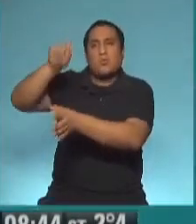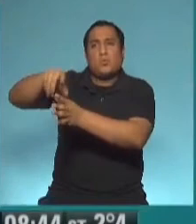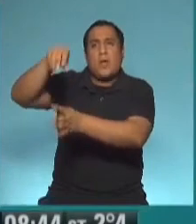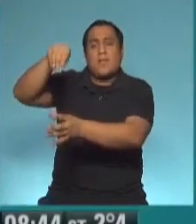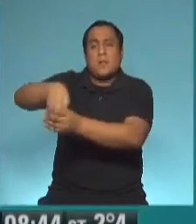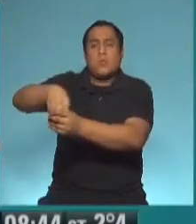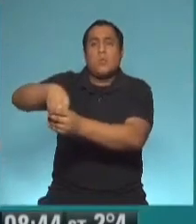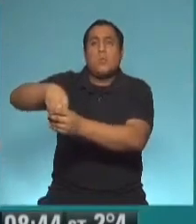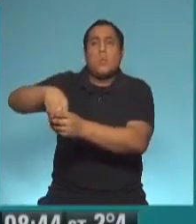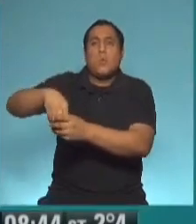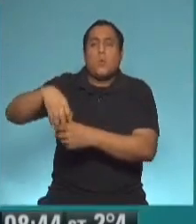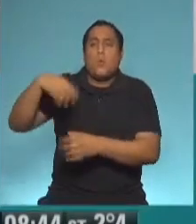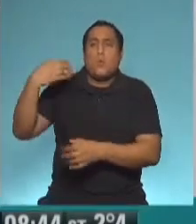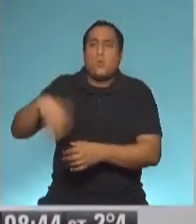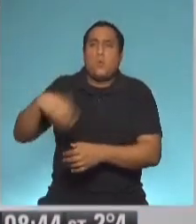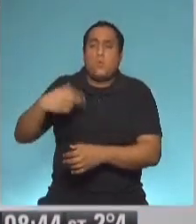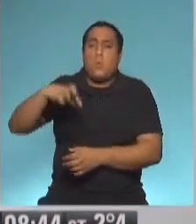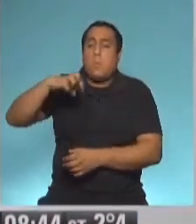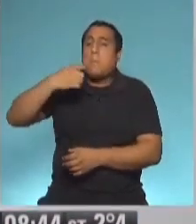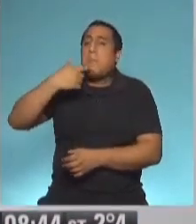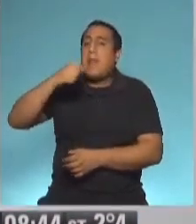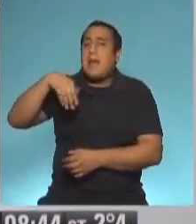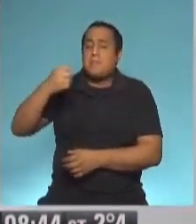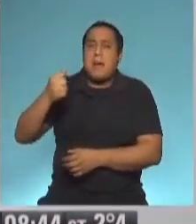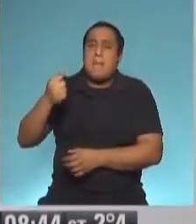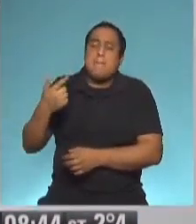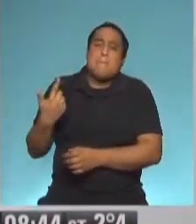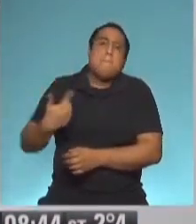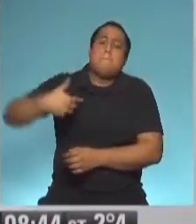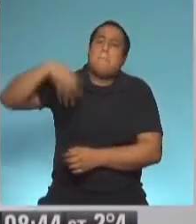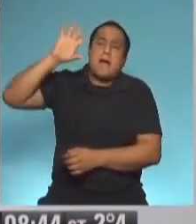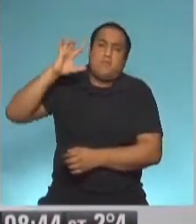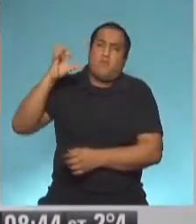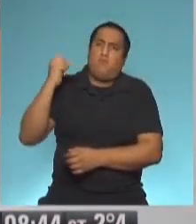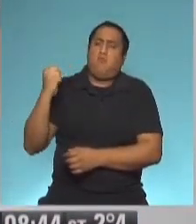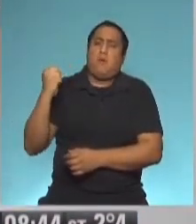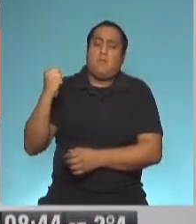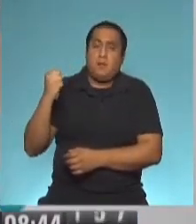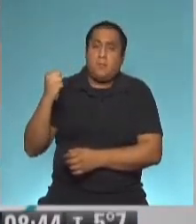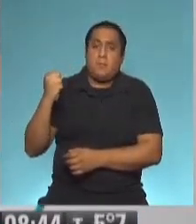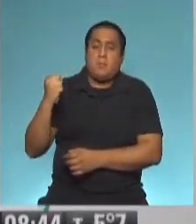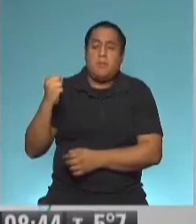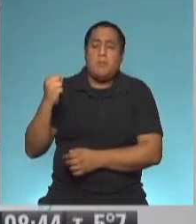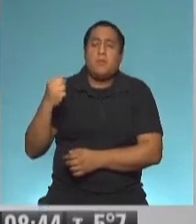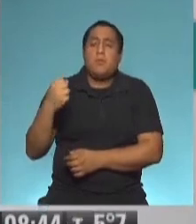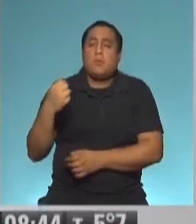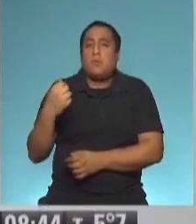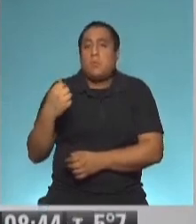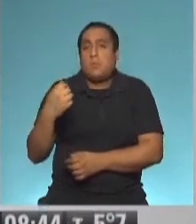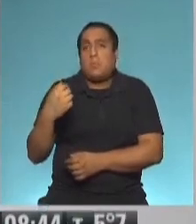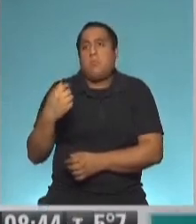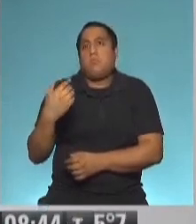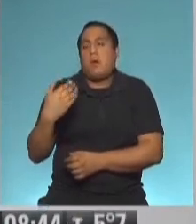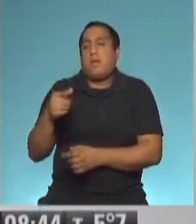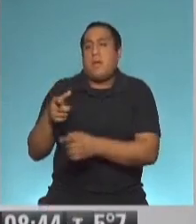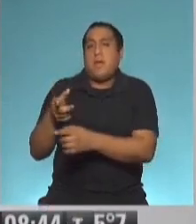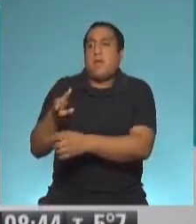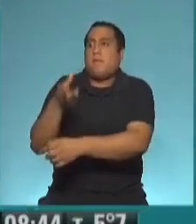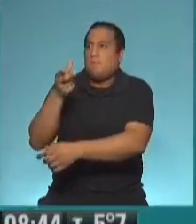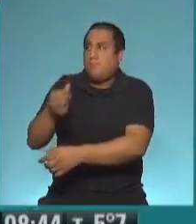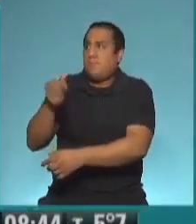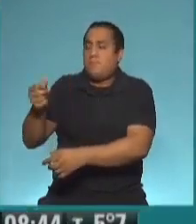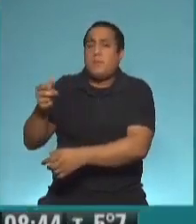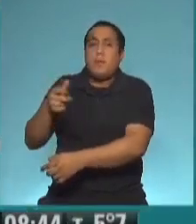producción de plasma mayor que da la posibilidad de tratar a muchos más pacientes